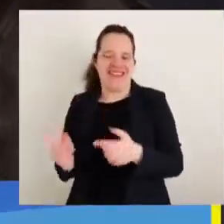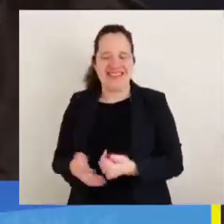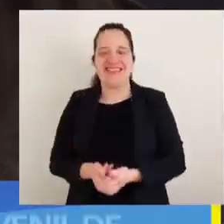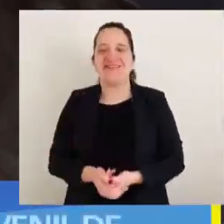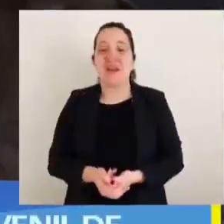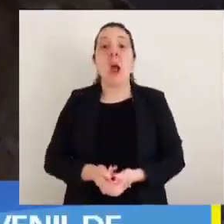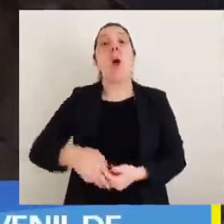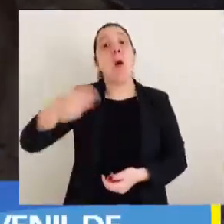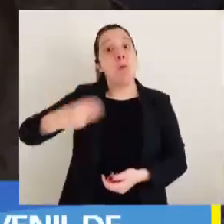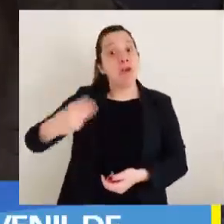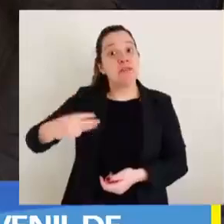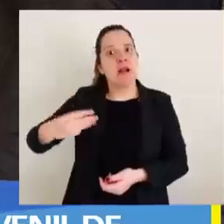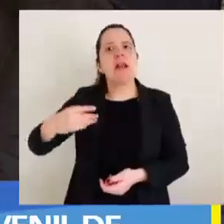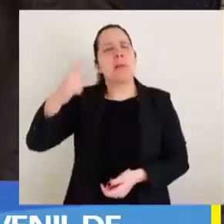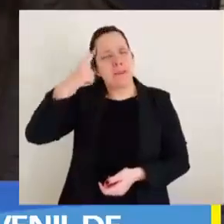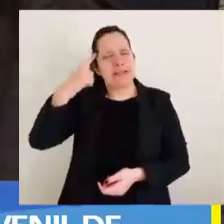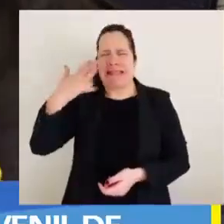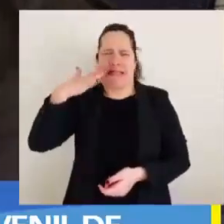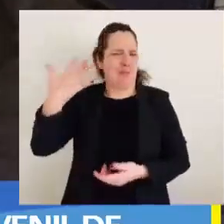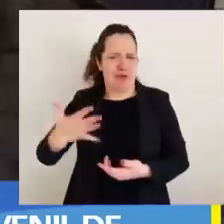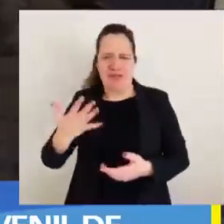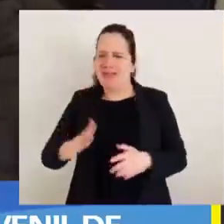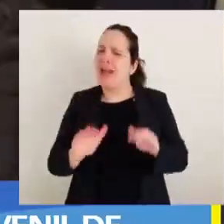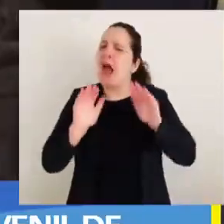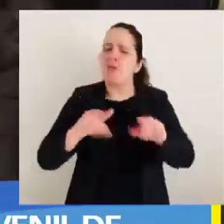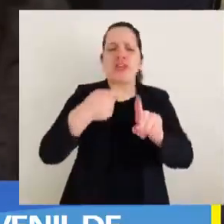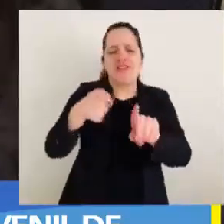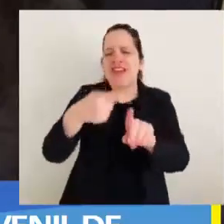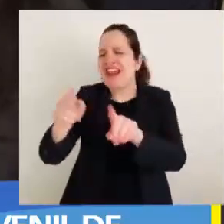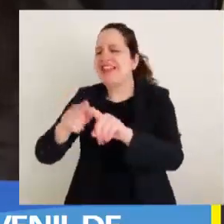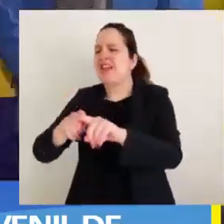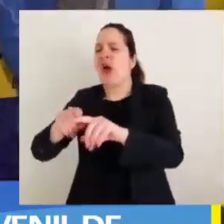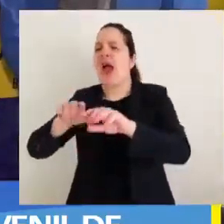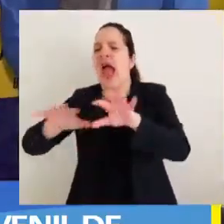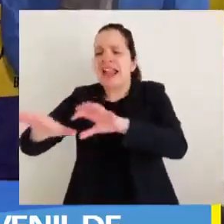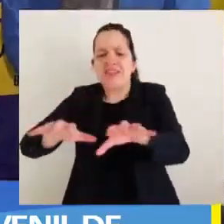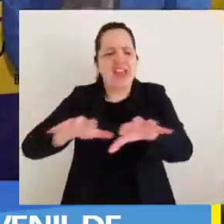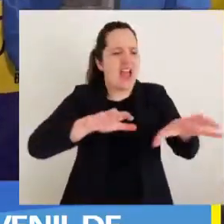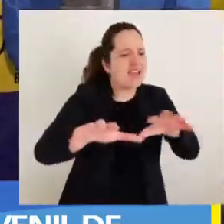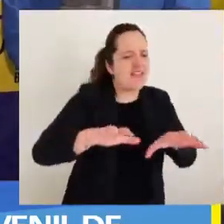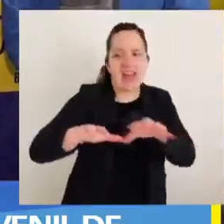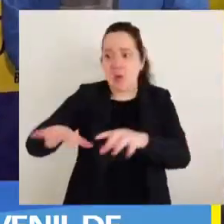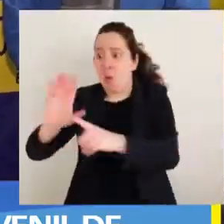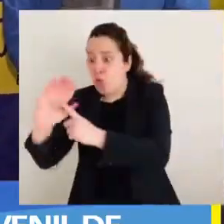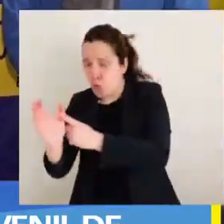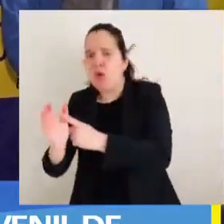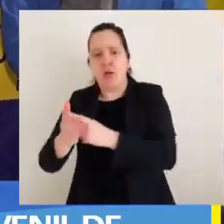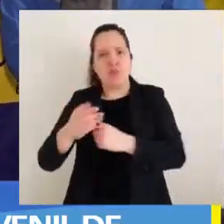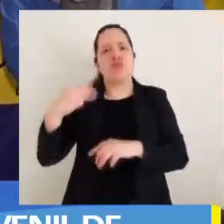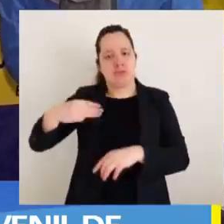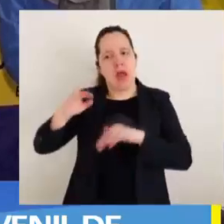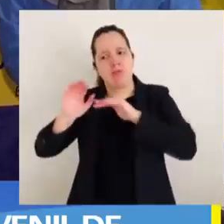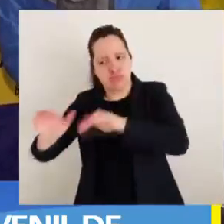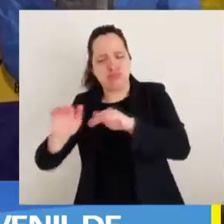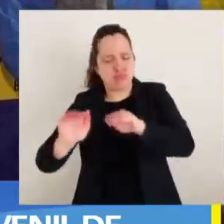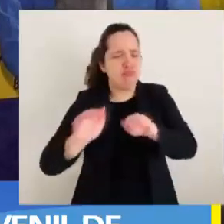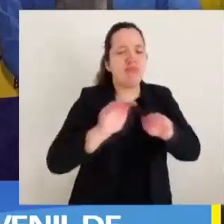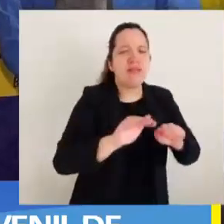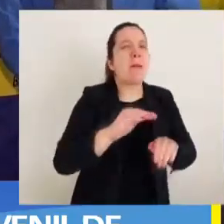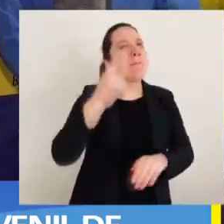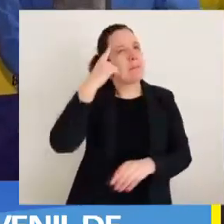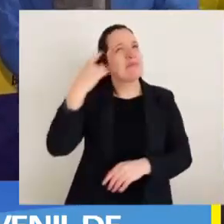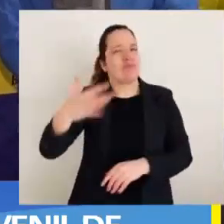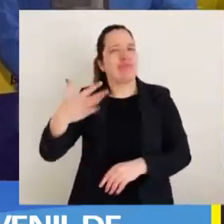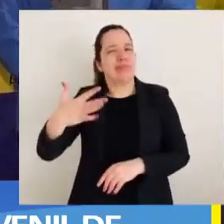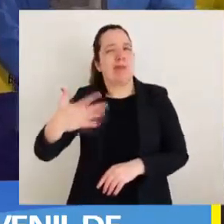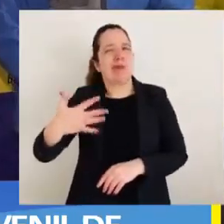Para el municipio es prioritario apoyar iniciativas culturales que fomenten el desarrollo integral de los niños y jóvenes de la comuna, subrayando